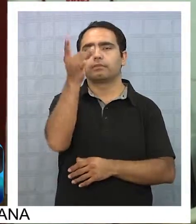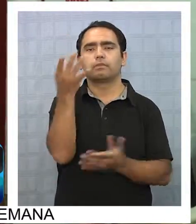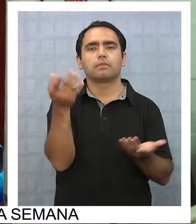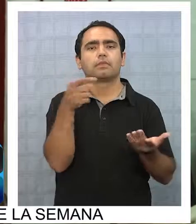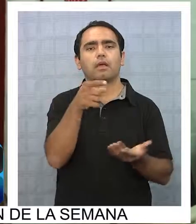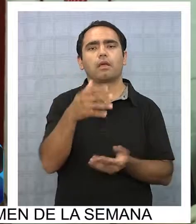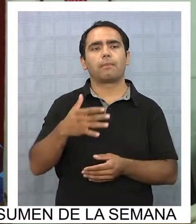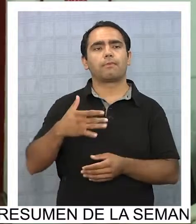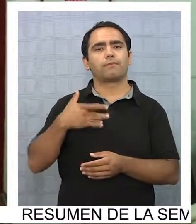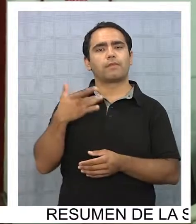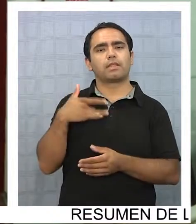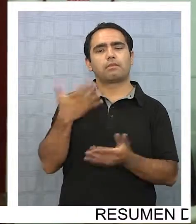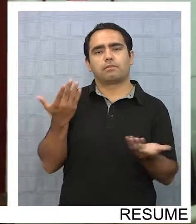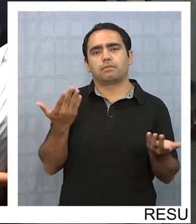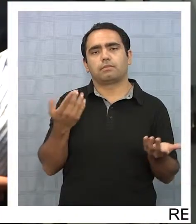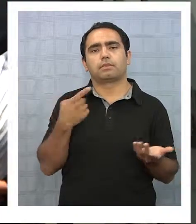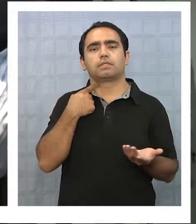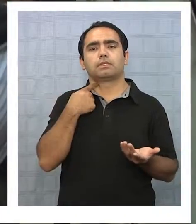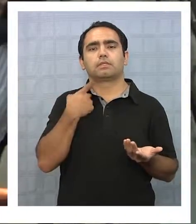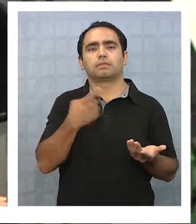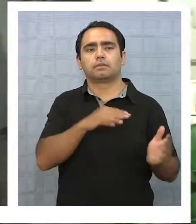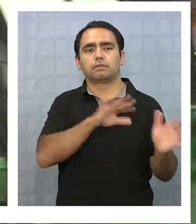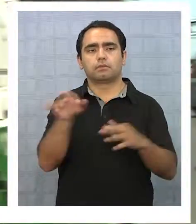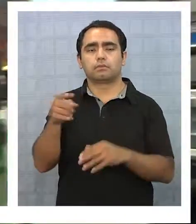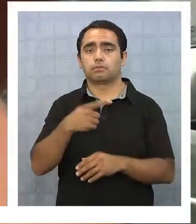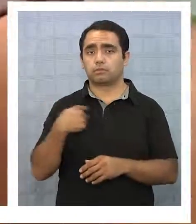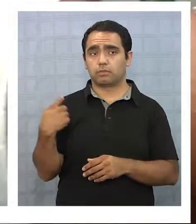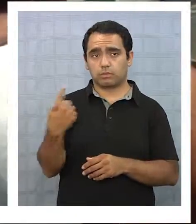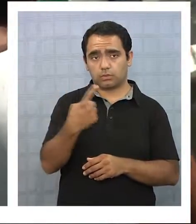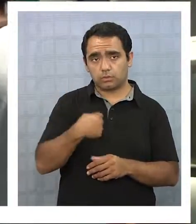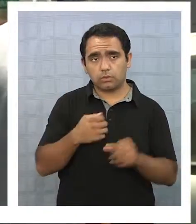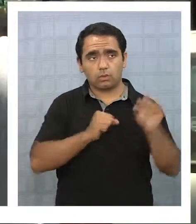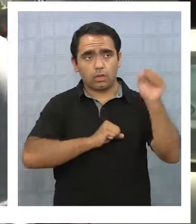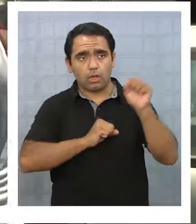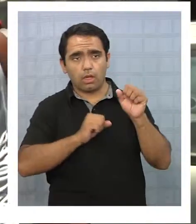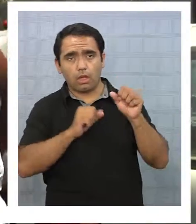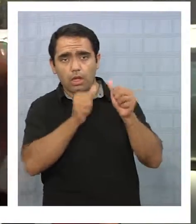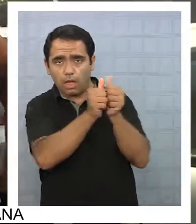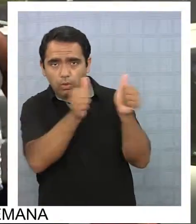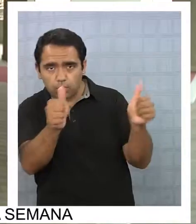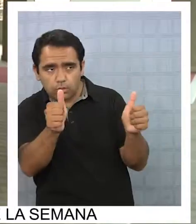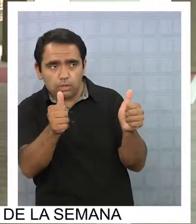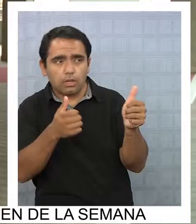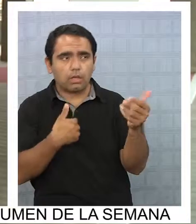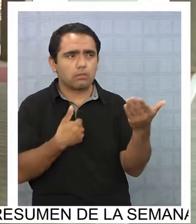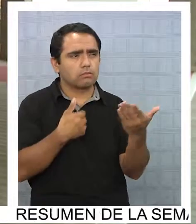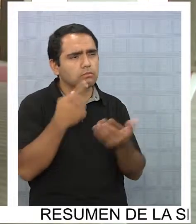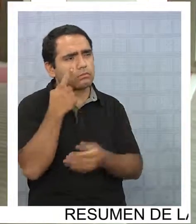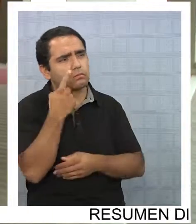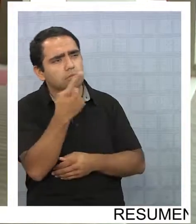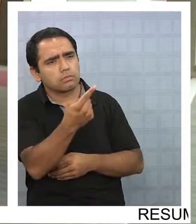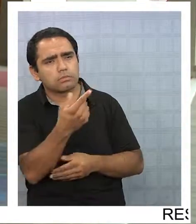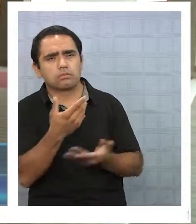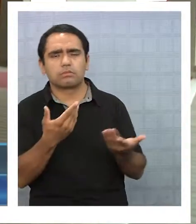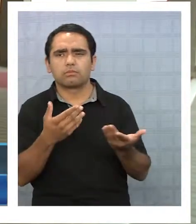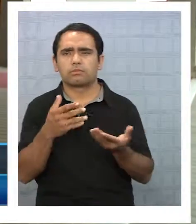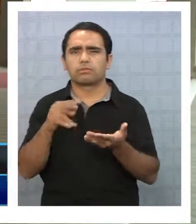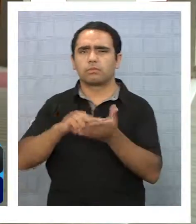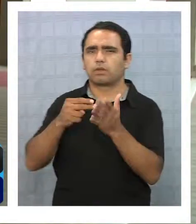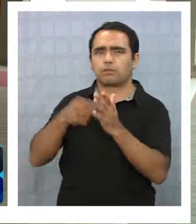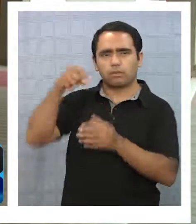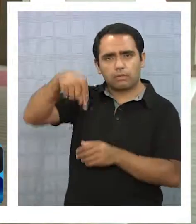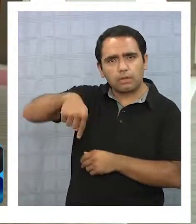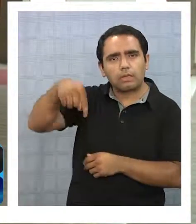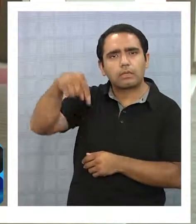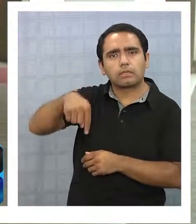para los problemas de victimización. Estamos compartiendo con las autoridades este flagelio que está